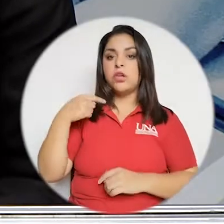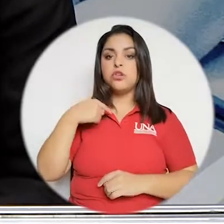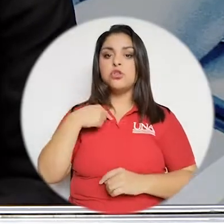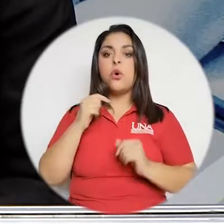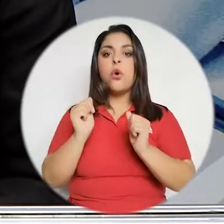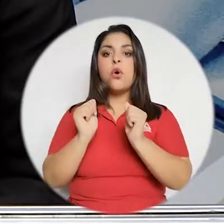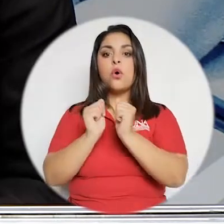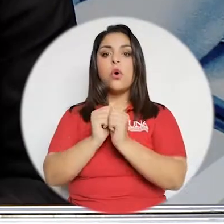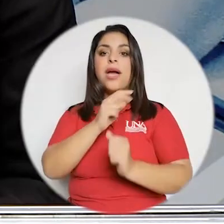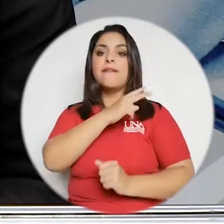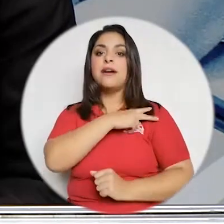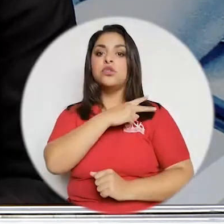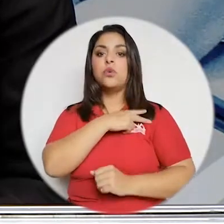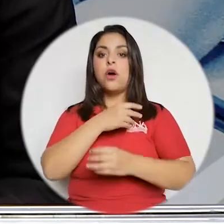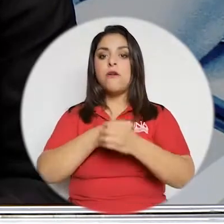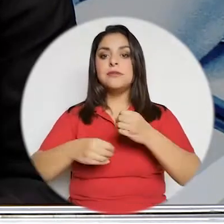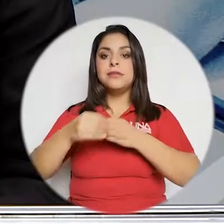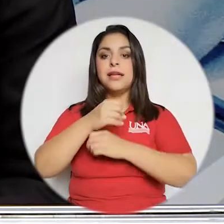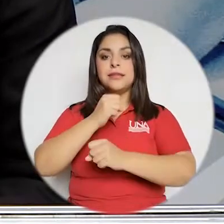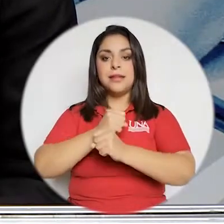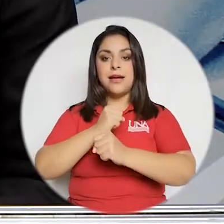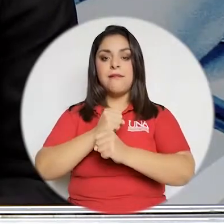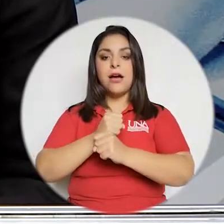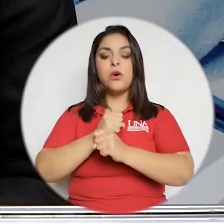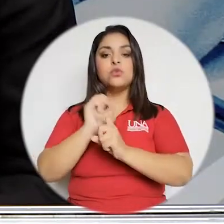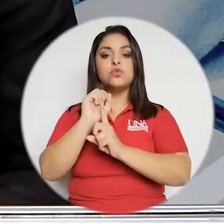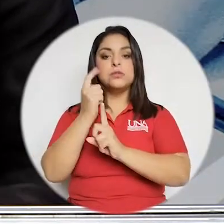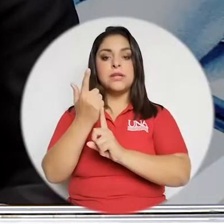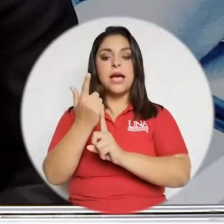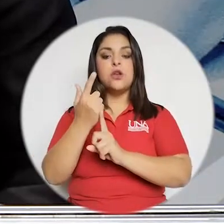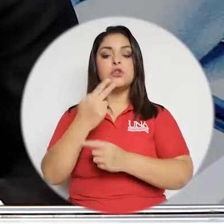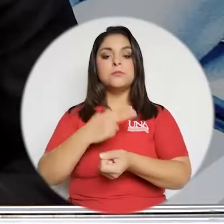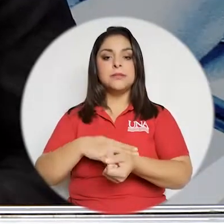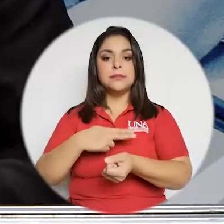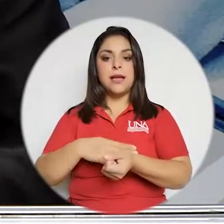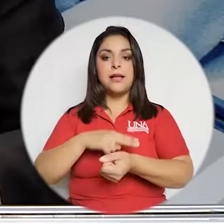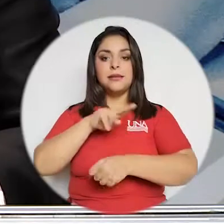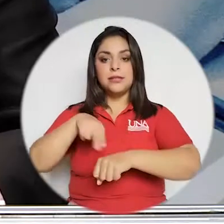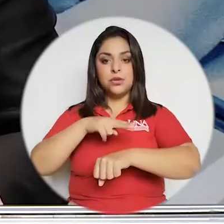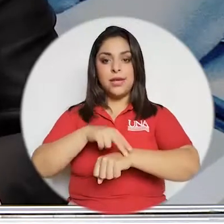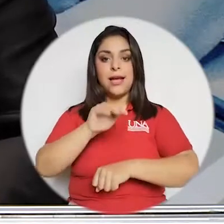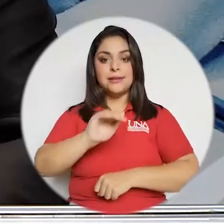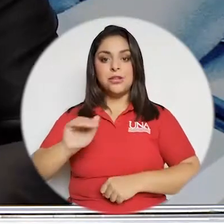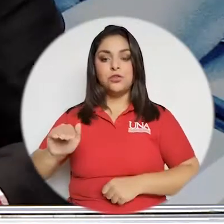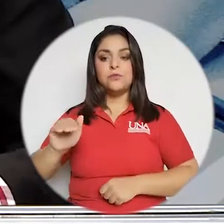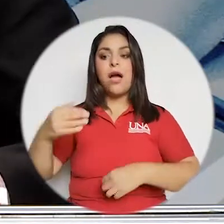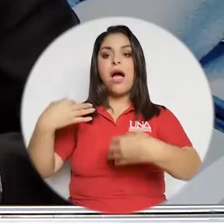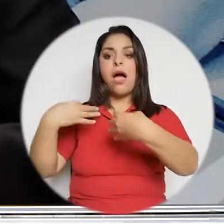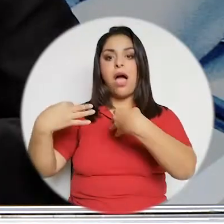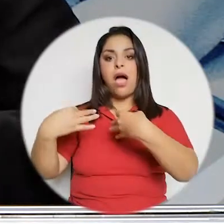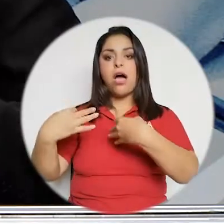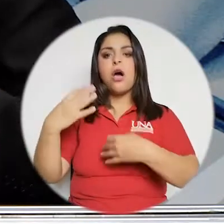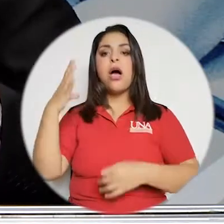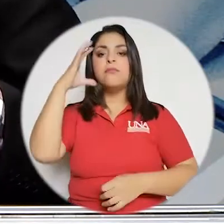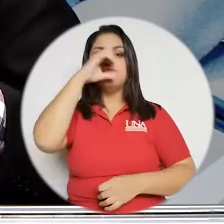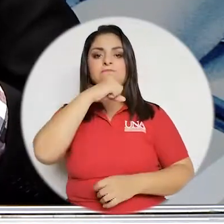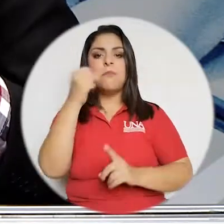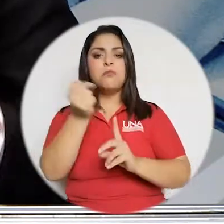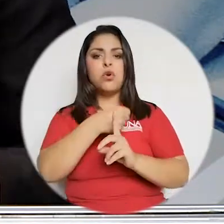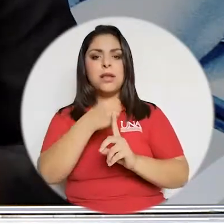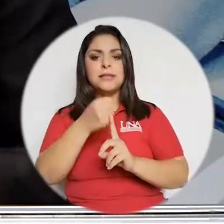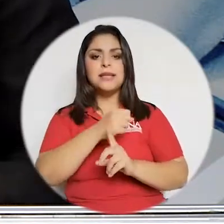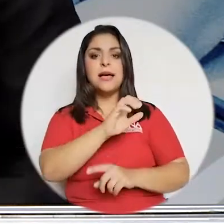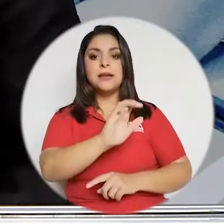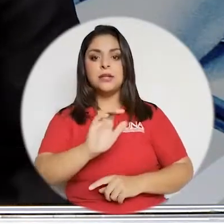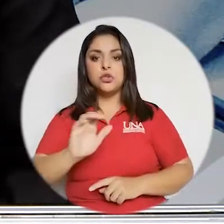conversación reciente que tuve con la jefatura de la Oficina de Trabajo Social del Hospital Nacional de Niños nos explicaba cómo